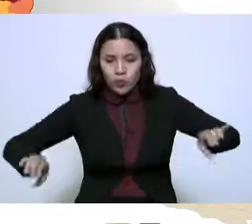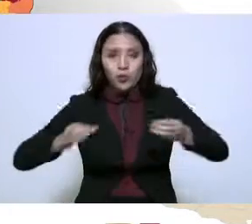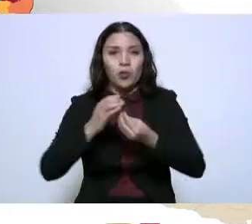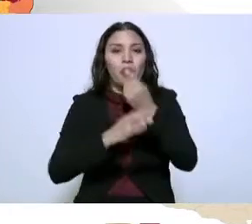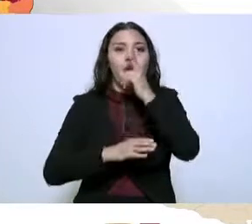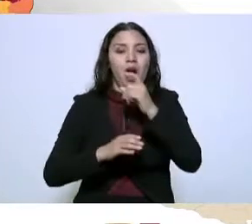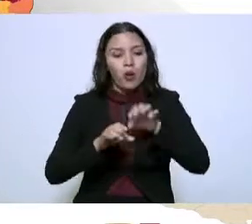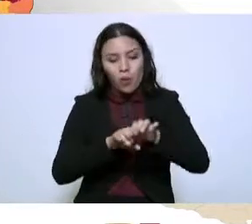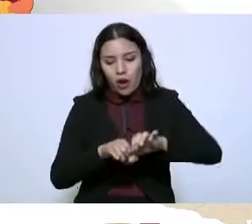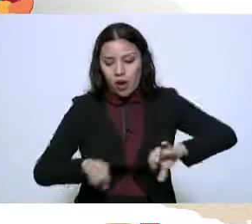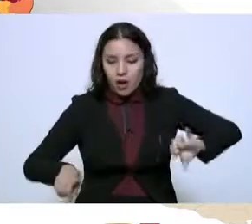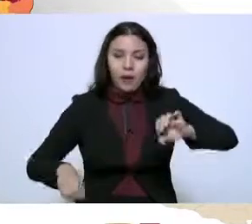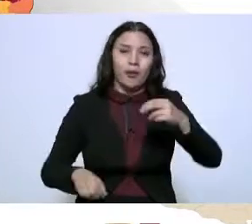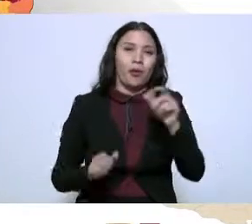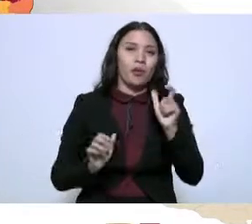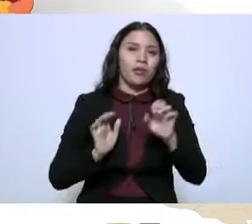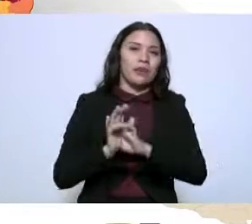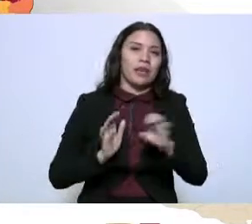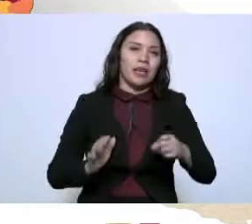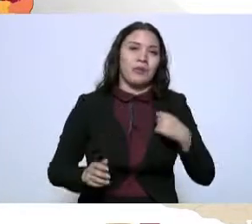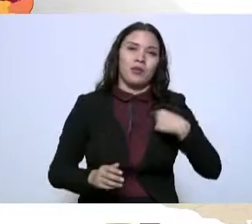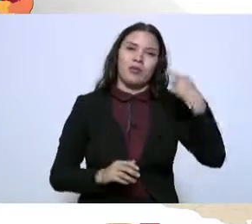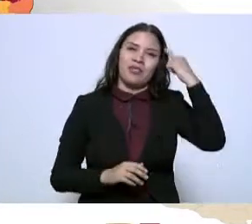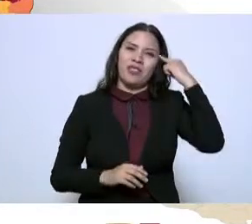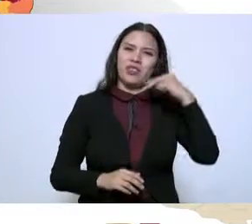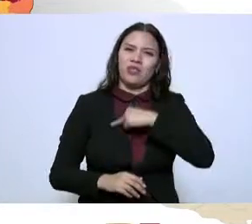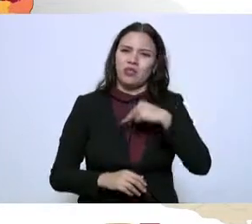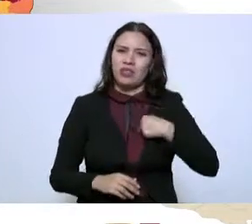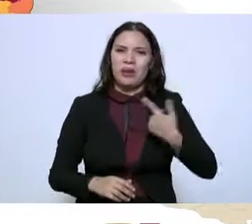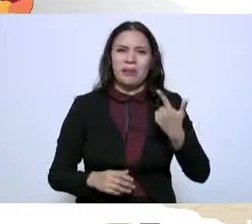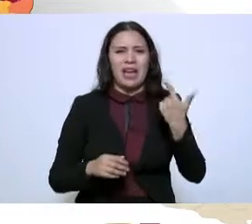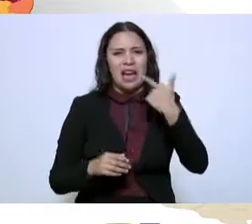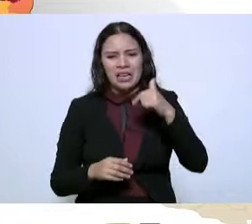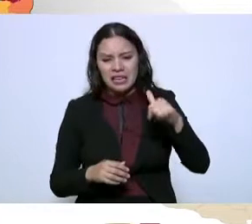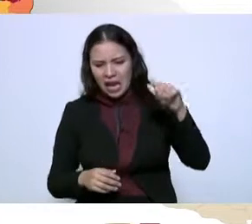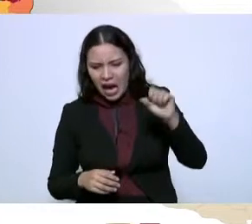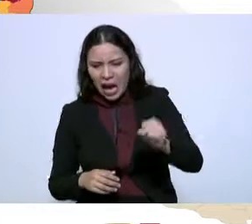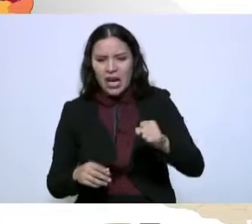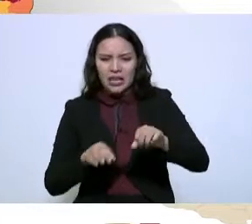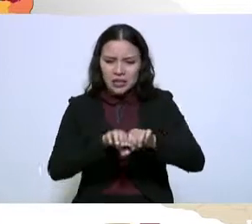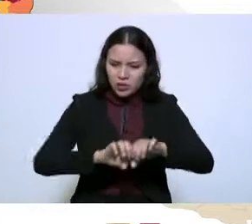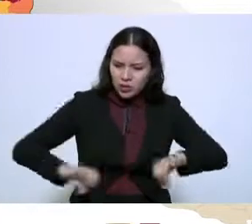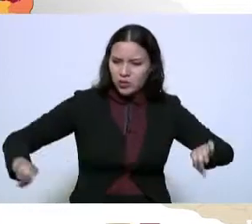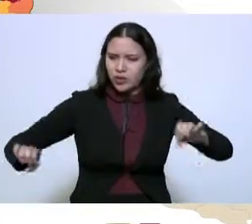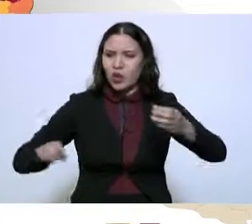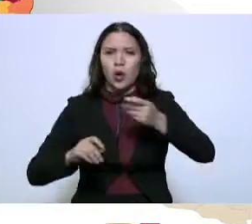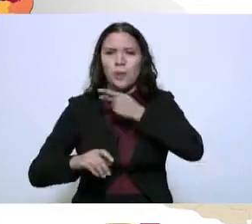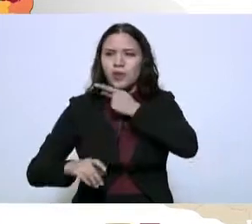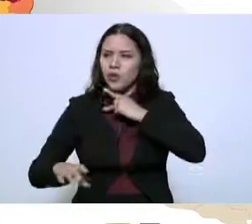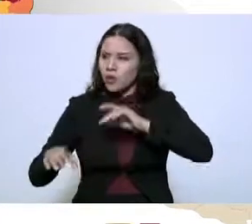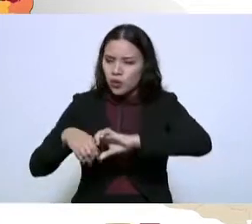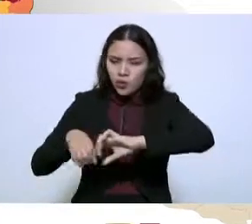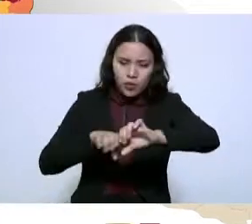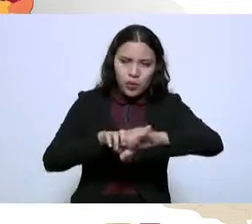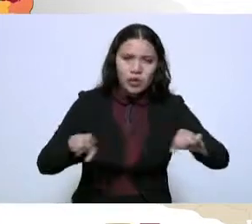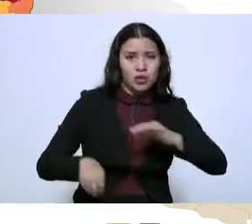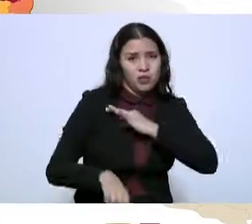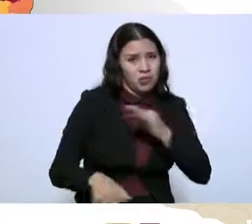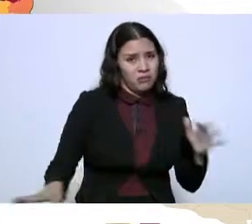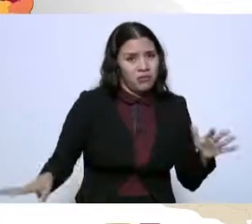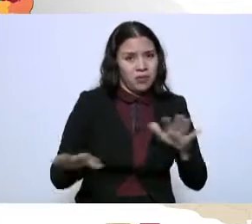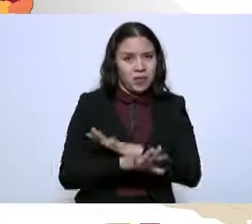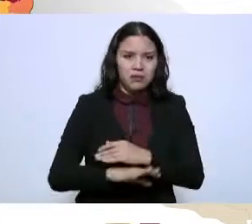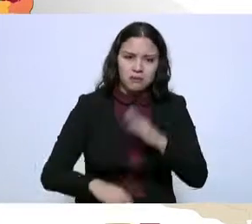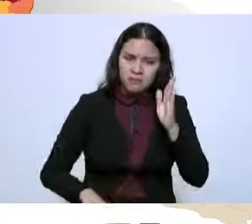a veces pensamos que si somos capaces de hacer gaseoductos y oleoductos de miles de kilómetros con intereses